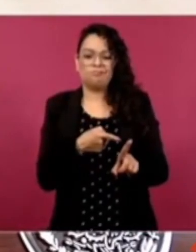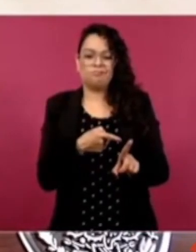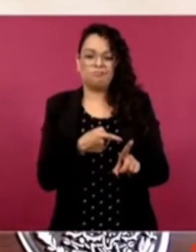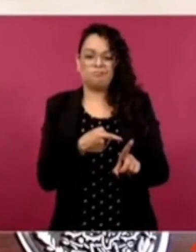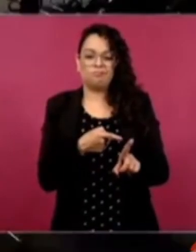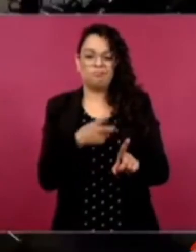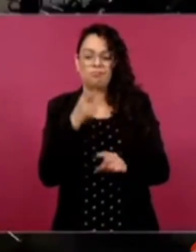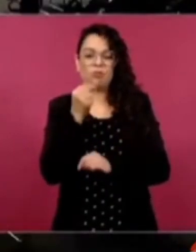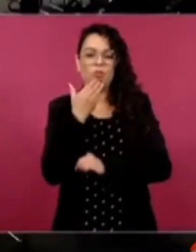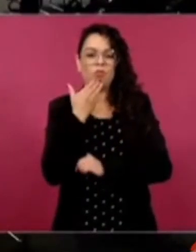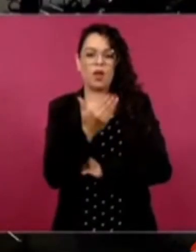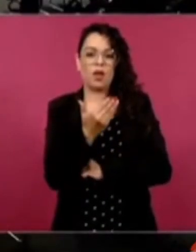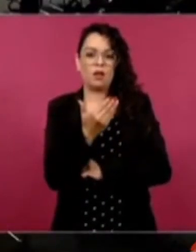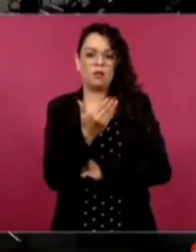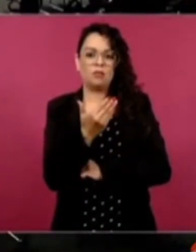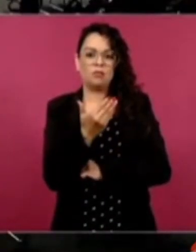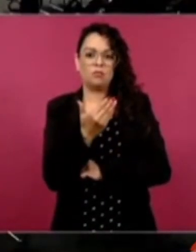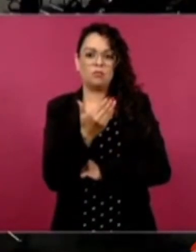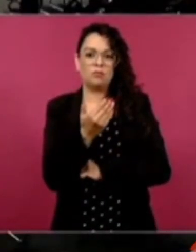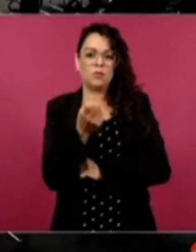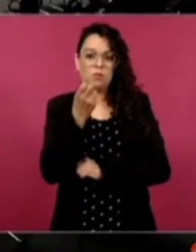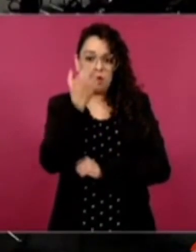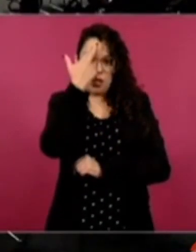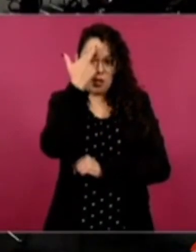Y está en su derecho